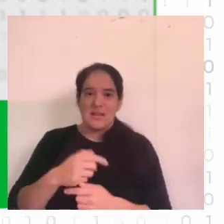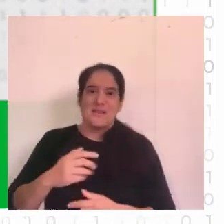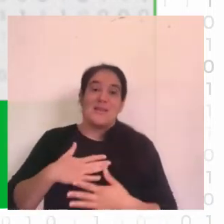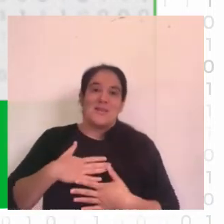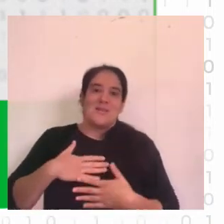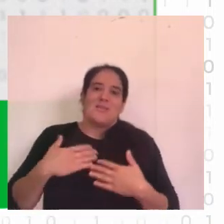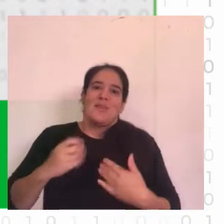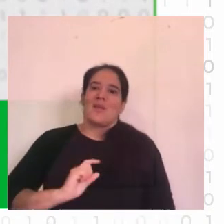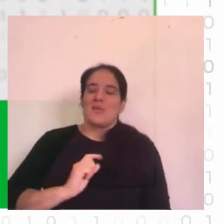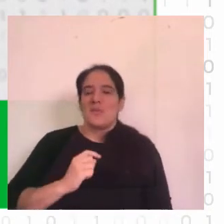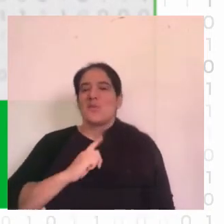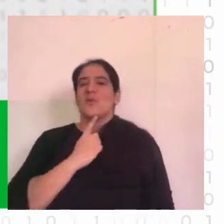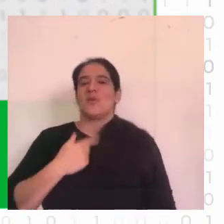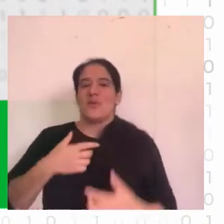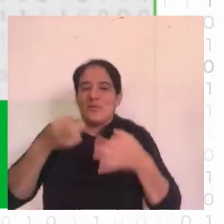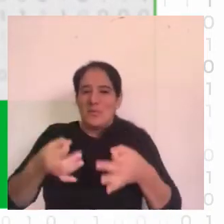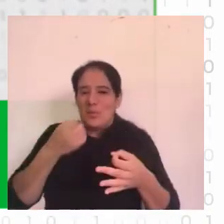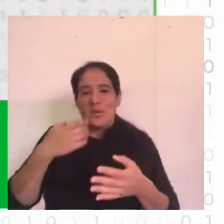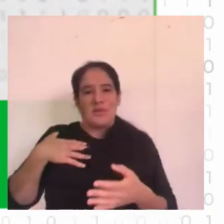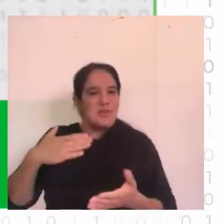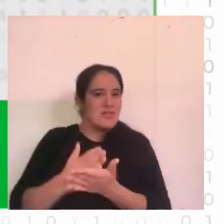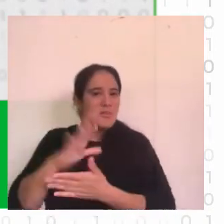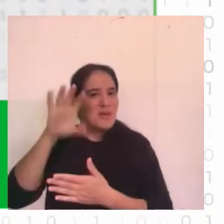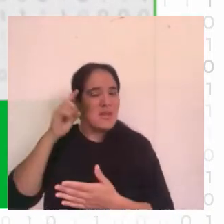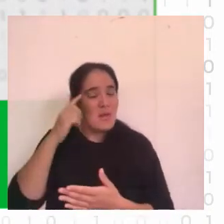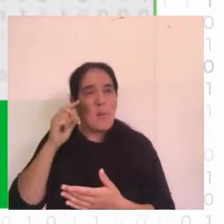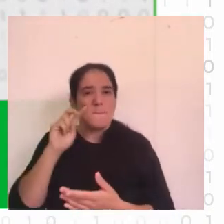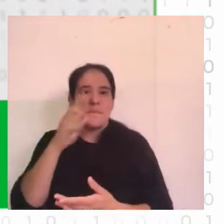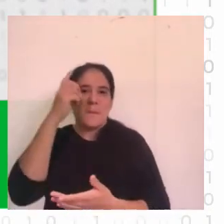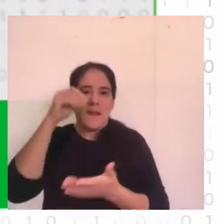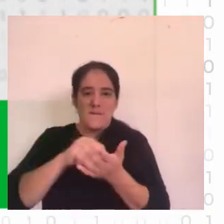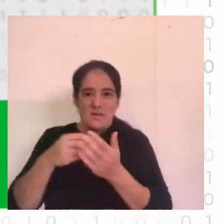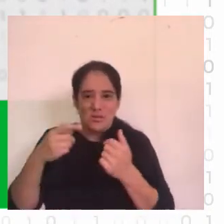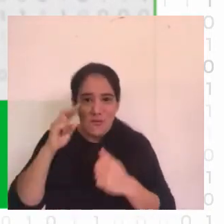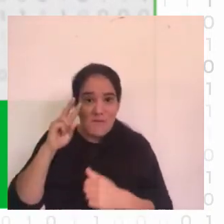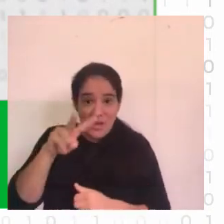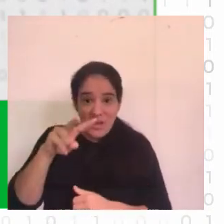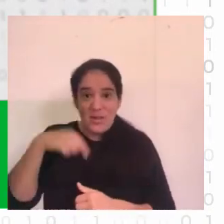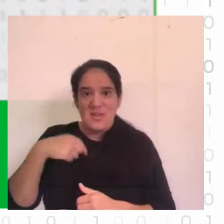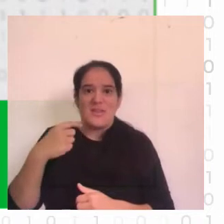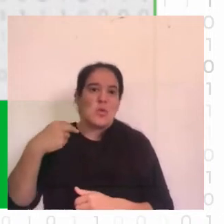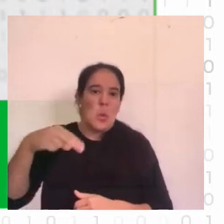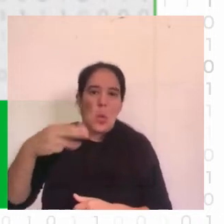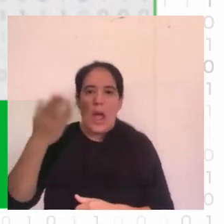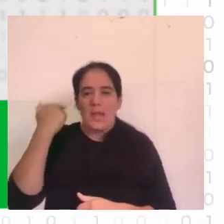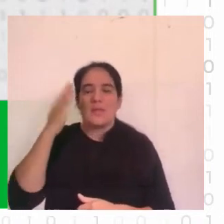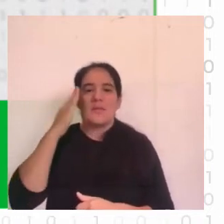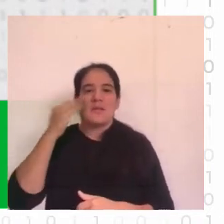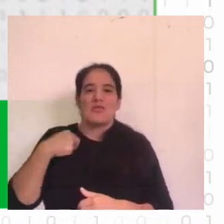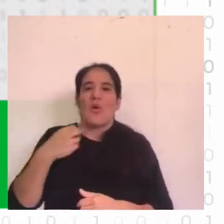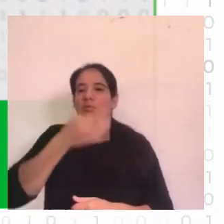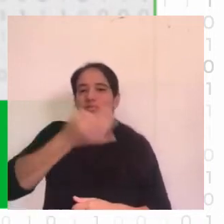sus inicios y nunca pensé que en unos años estaría desde el otro lado como expositora la verdad terrible experiencia